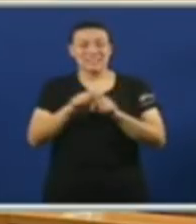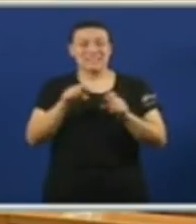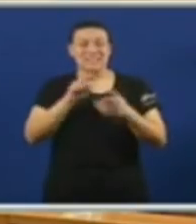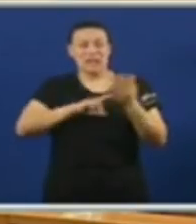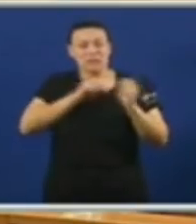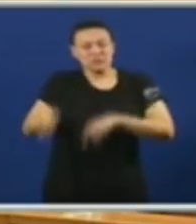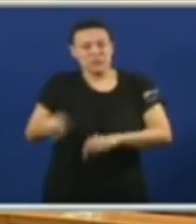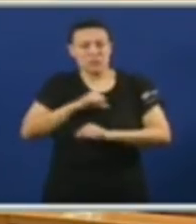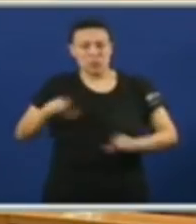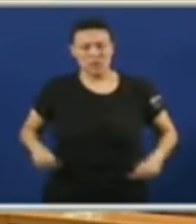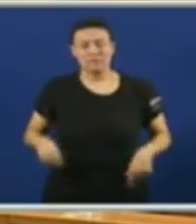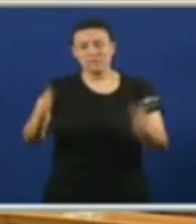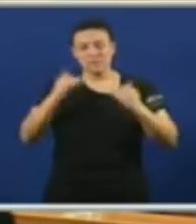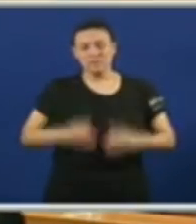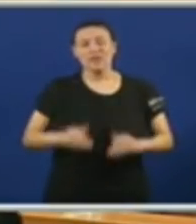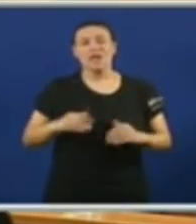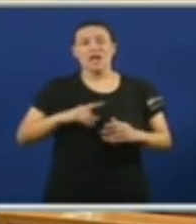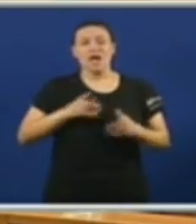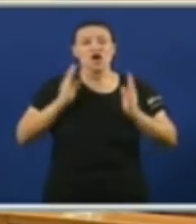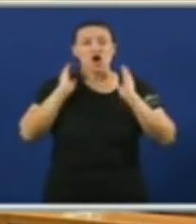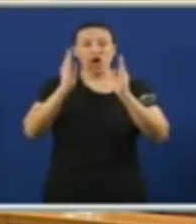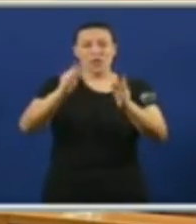O Corredor Atlántico